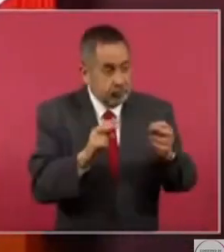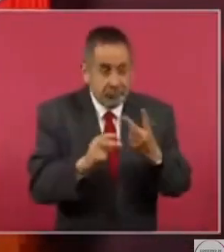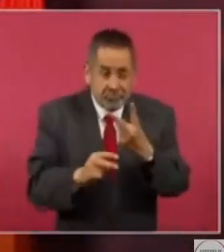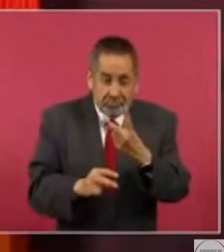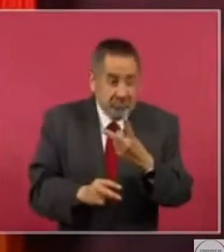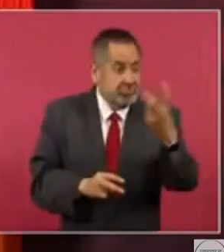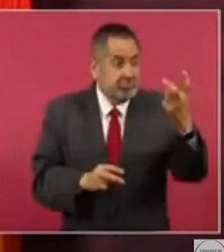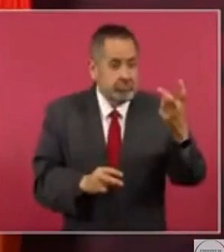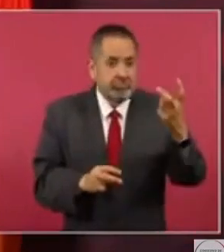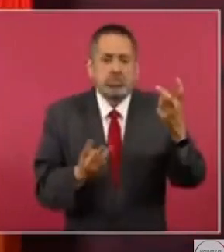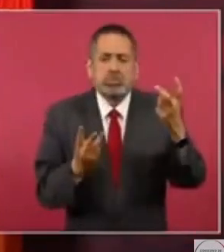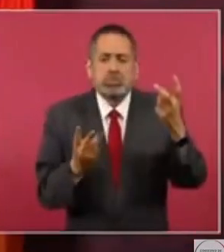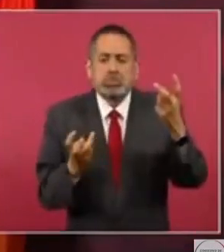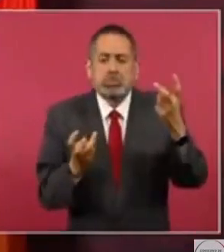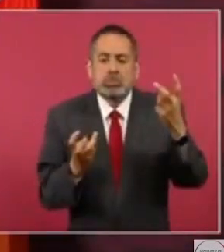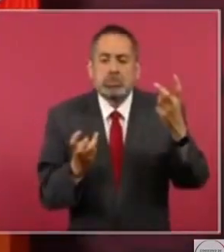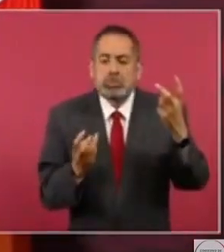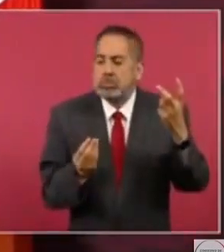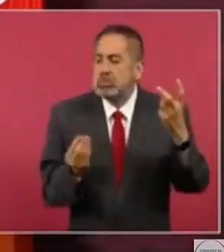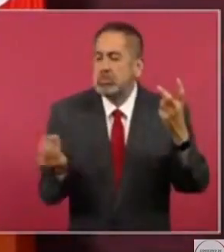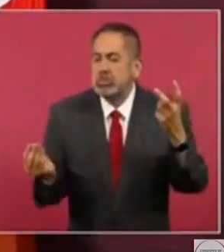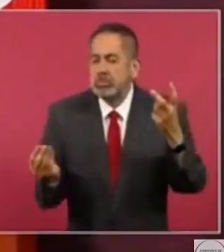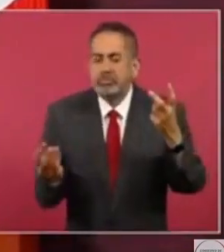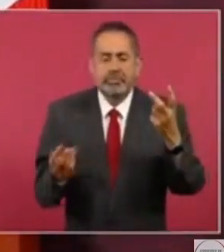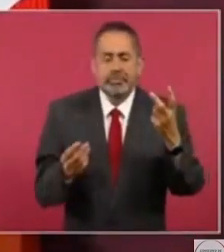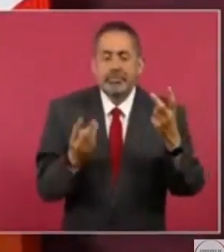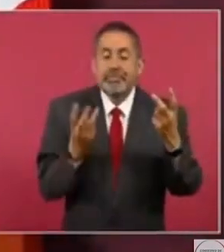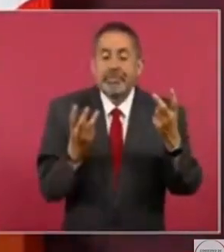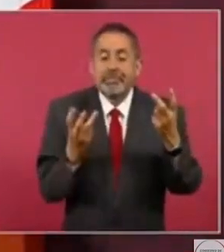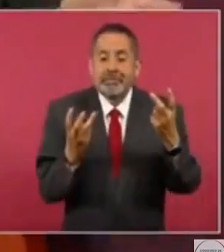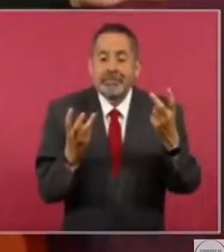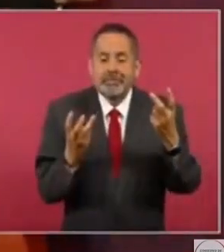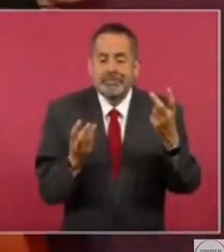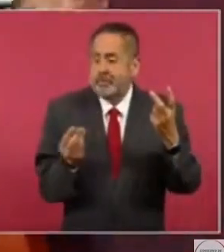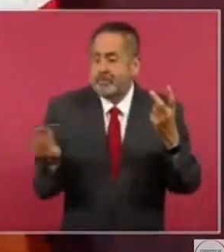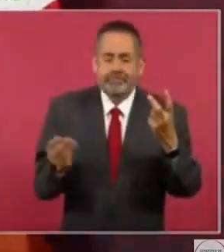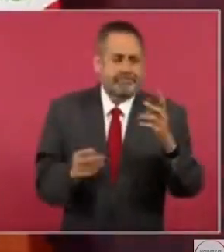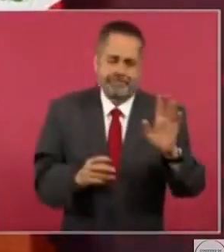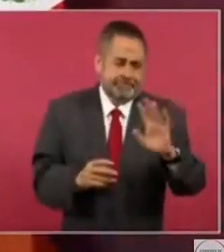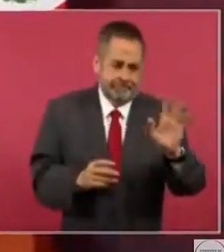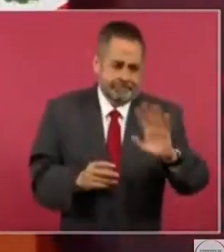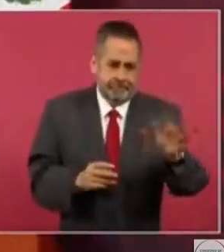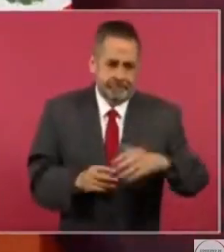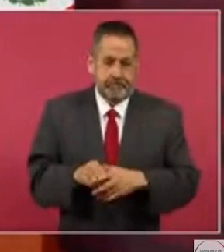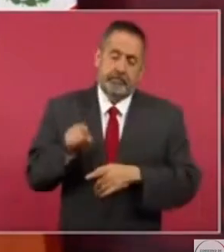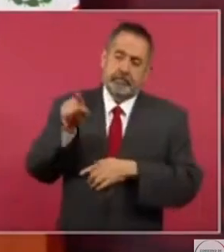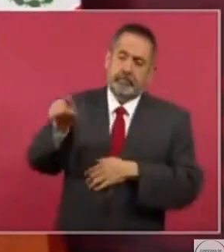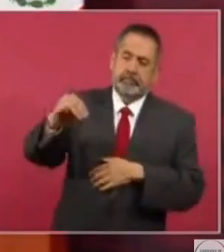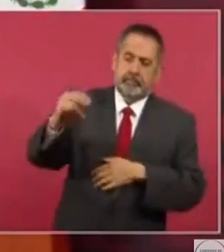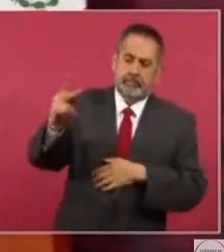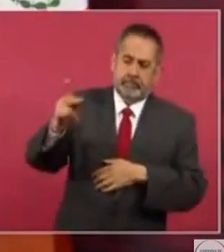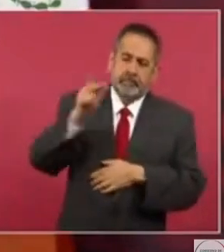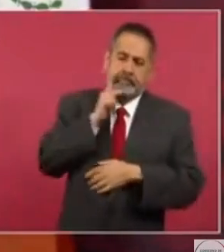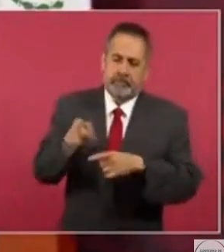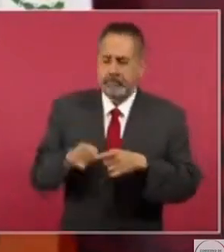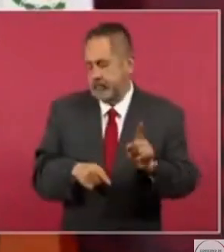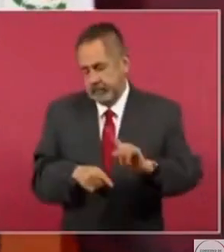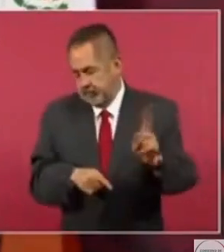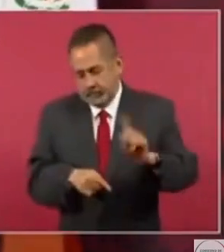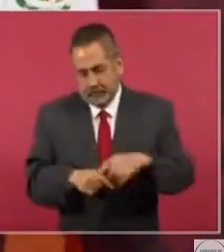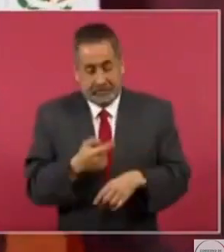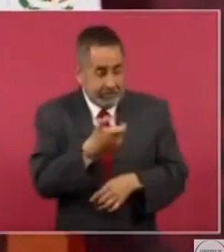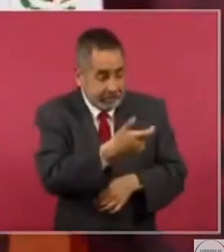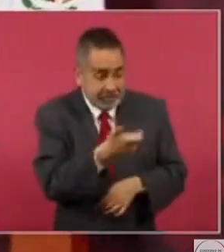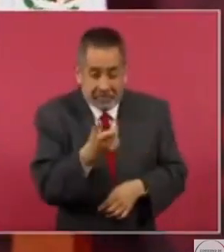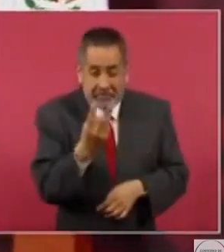No, no, eso lo ve el Ministerio Público y lo ve Pemex, pero no es esa cantidad.